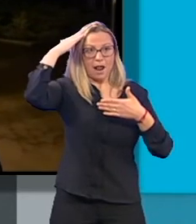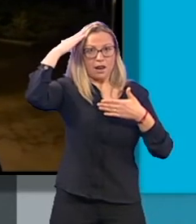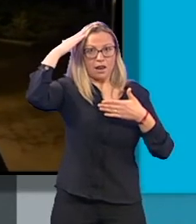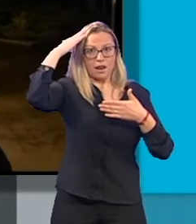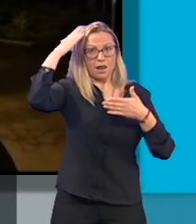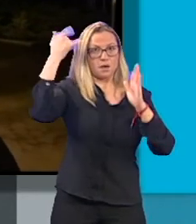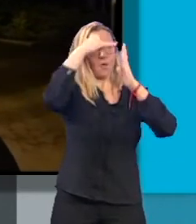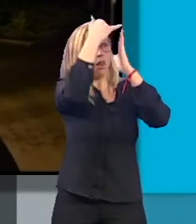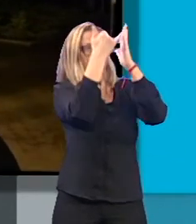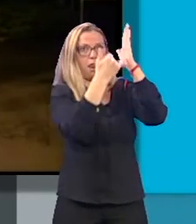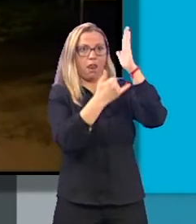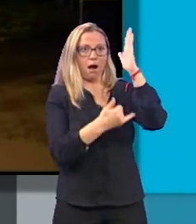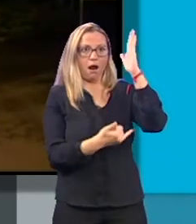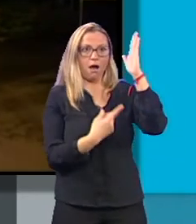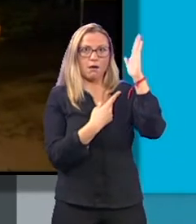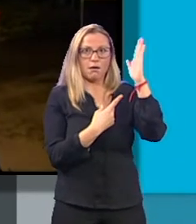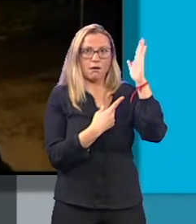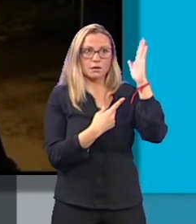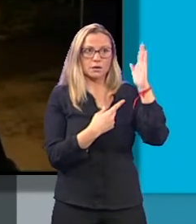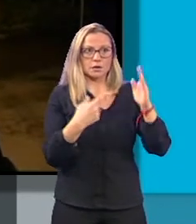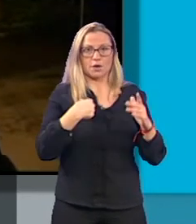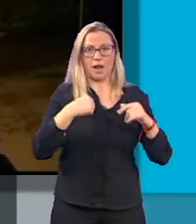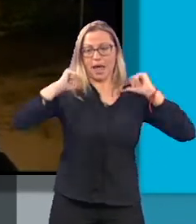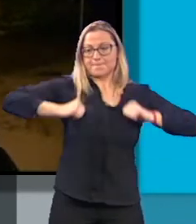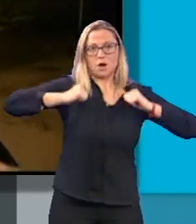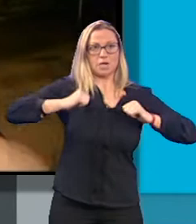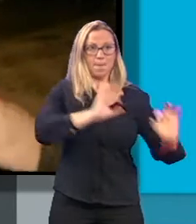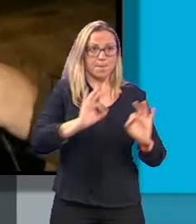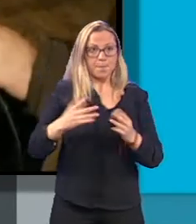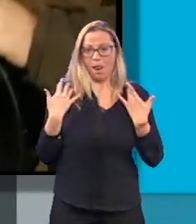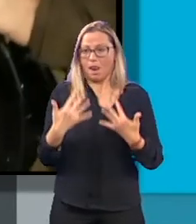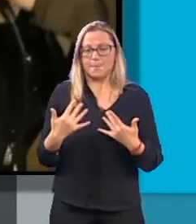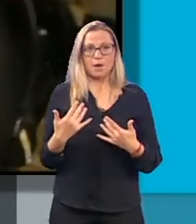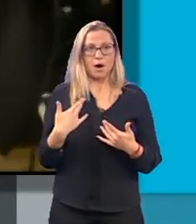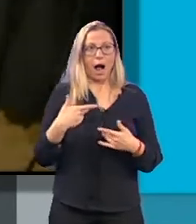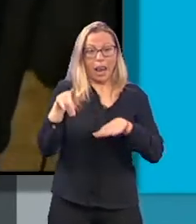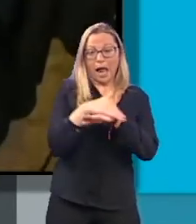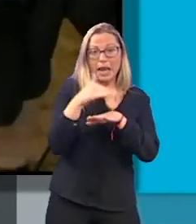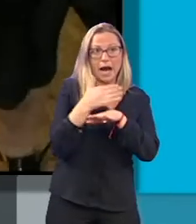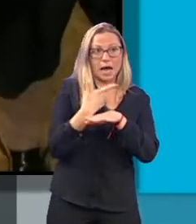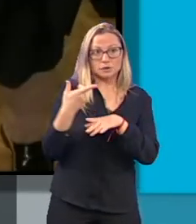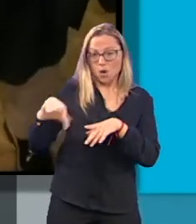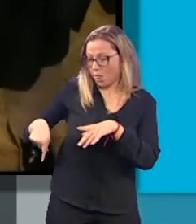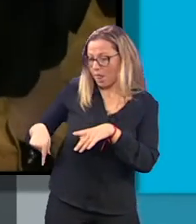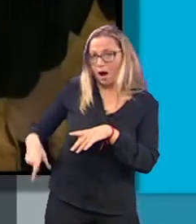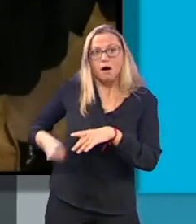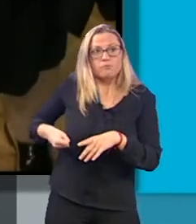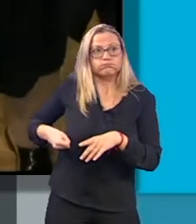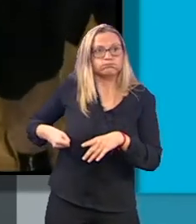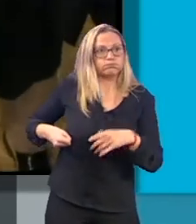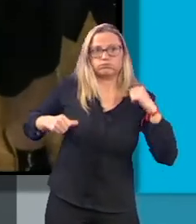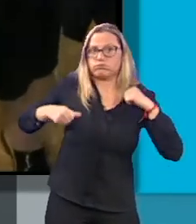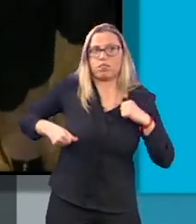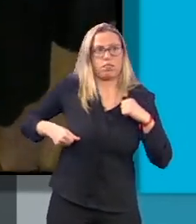de Granada. Y nosotros hemos preparado nuestras mochilas, rápido corriendo, hemos cogido a nuestra